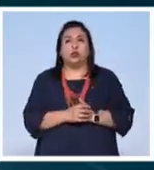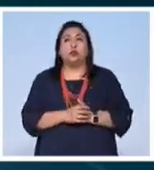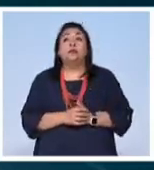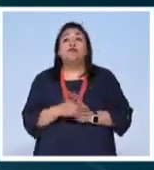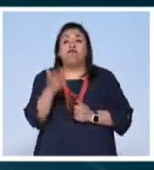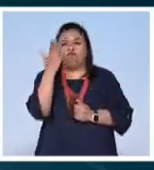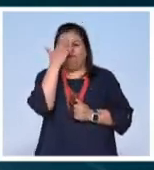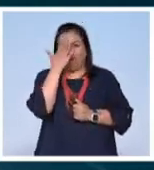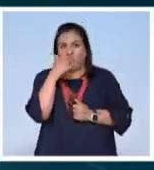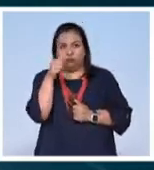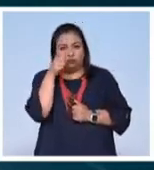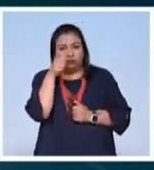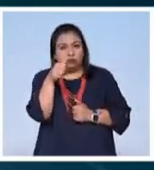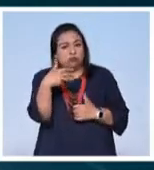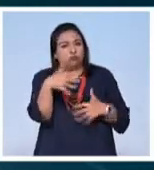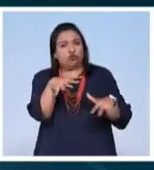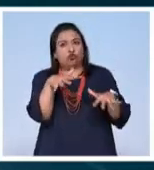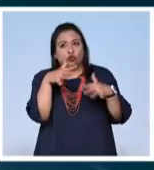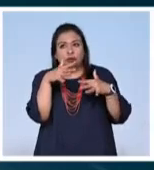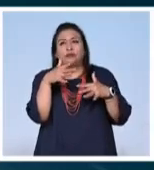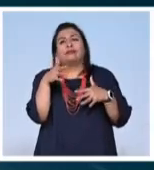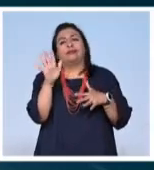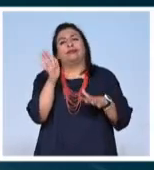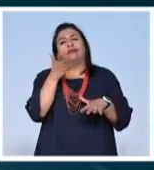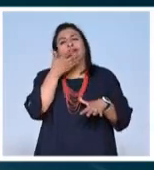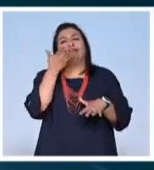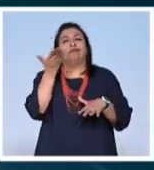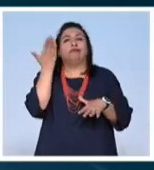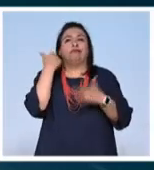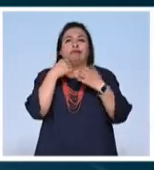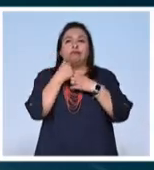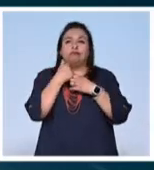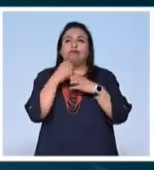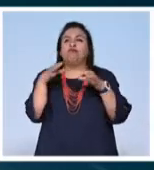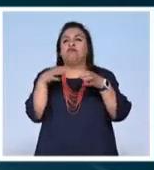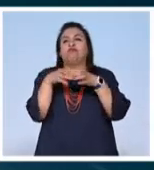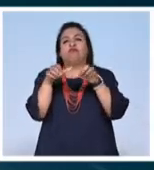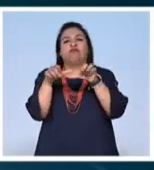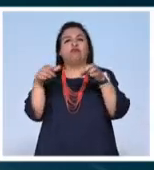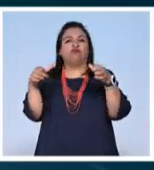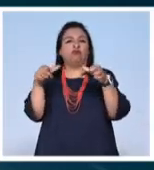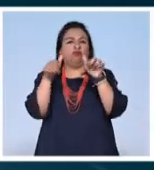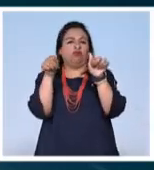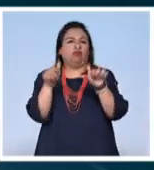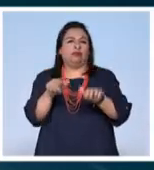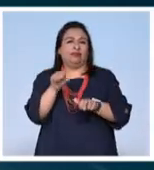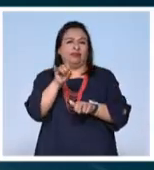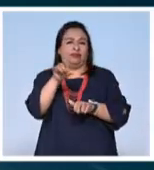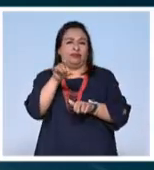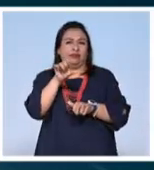su talento llamó la atención de inmediato y como era costumbre en la época se le encasilló con la etiqueta de sex symbol